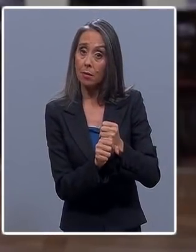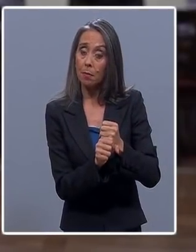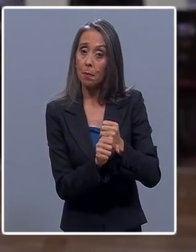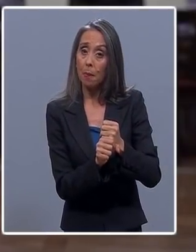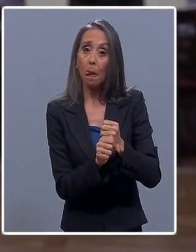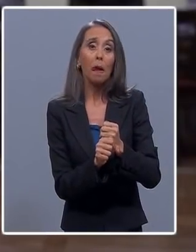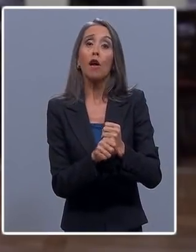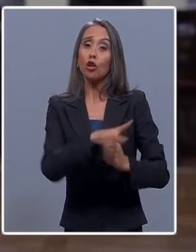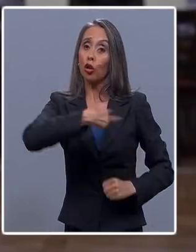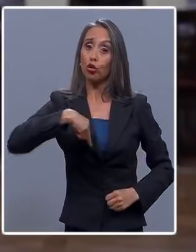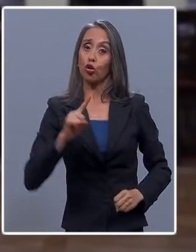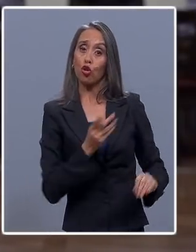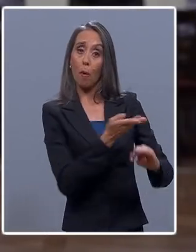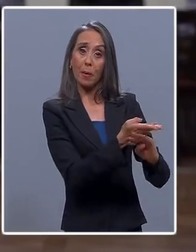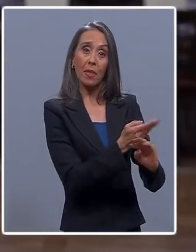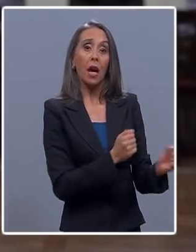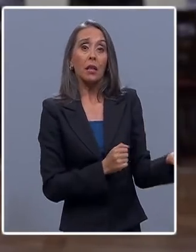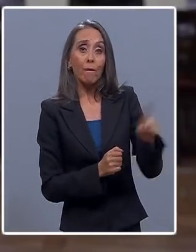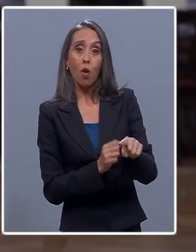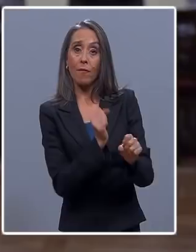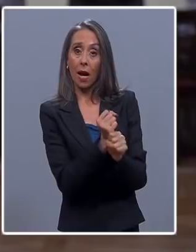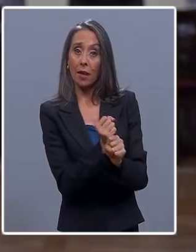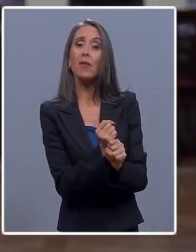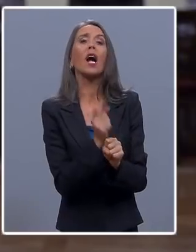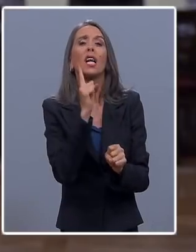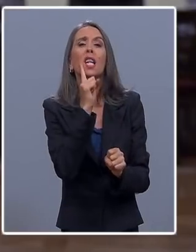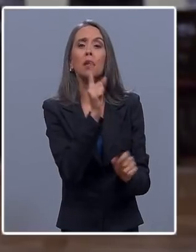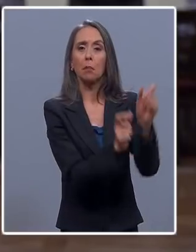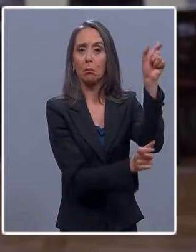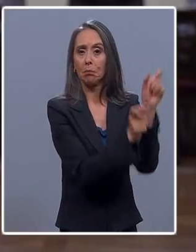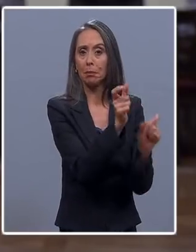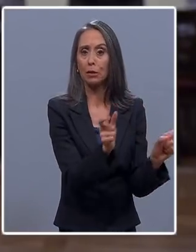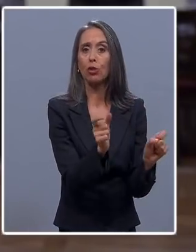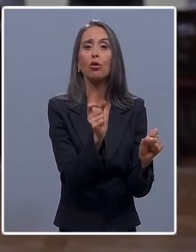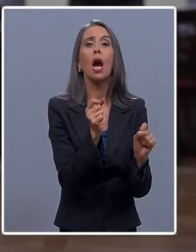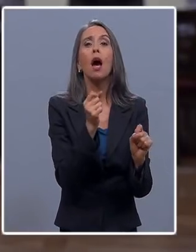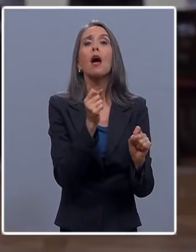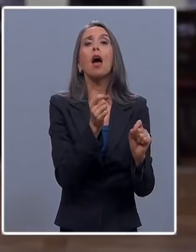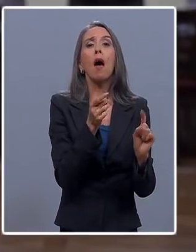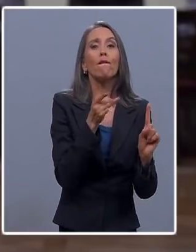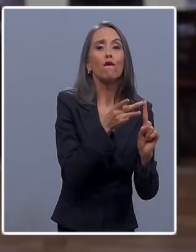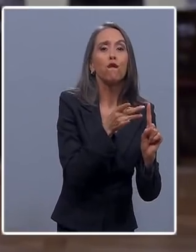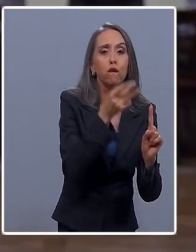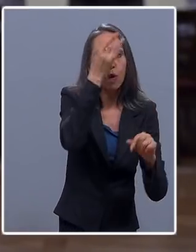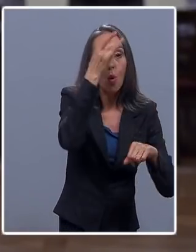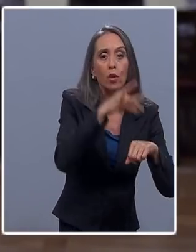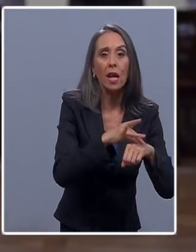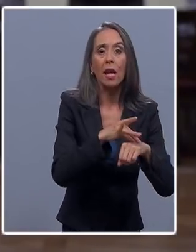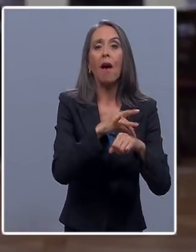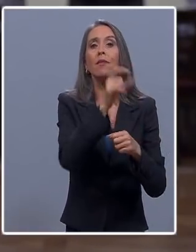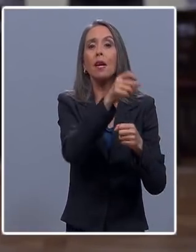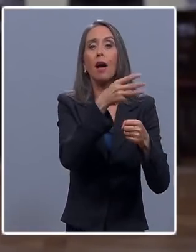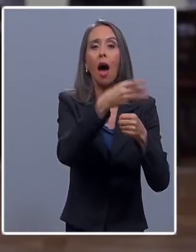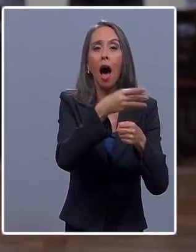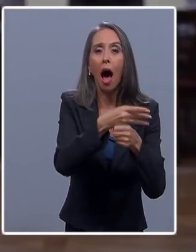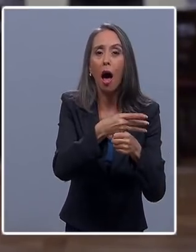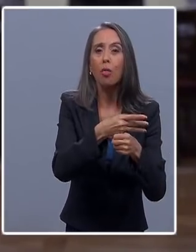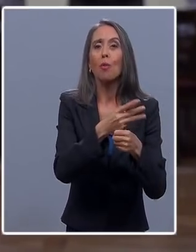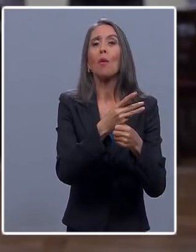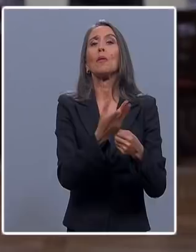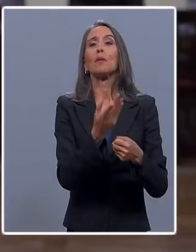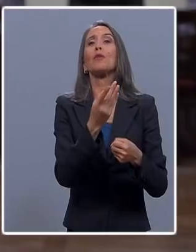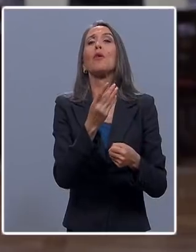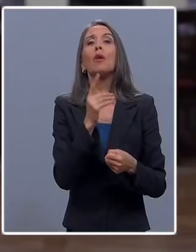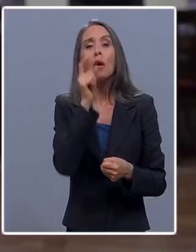no le estamos pidiendo que se reincorporen a los trabajadores vulnerables como los adultos mayores, los enfermos